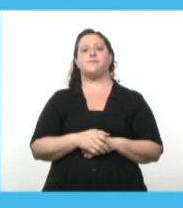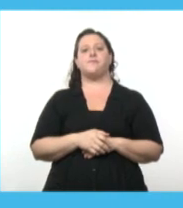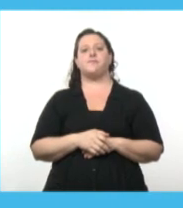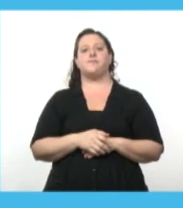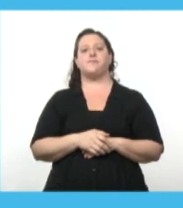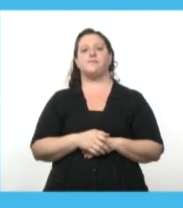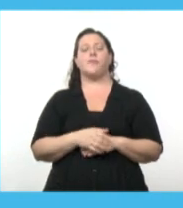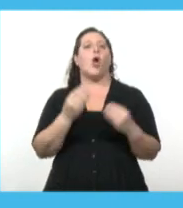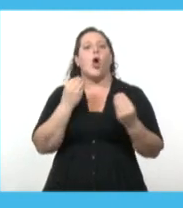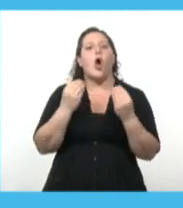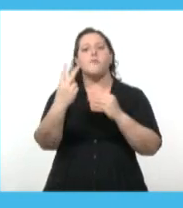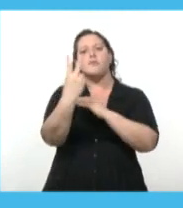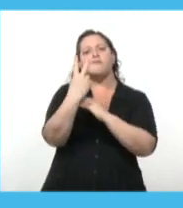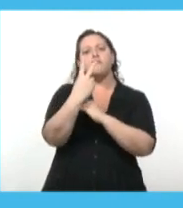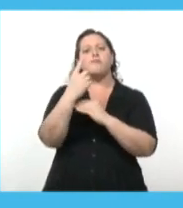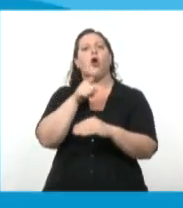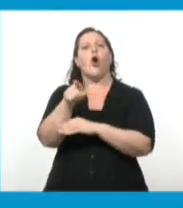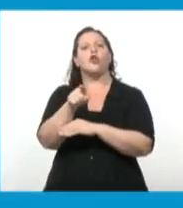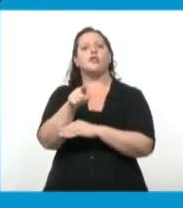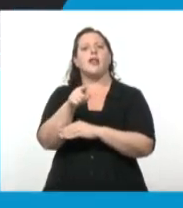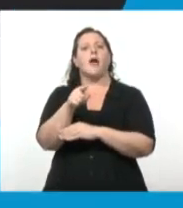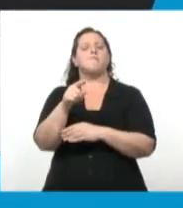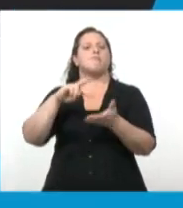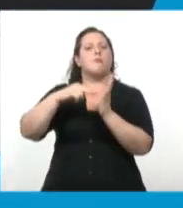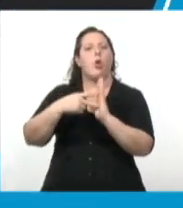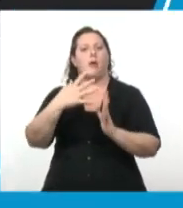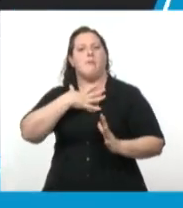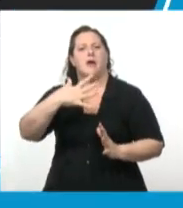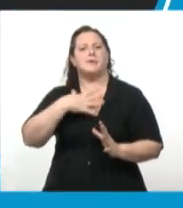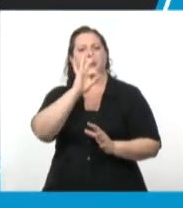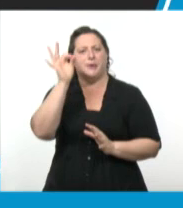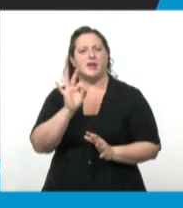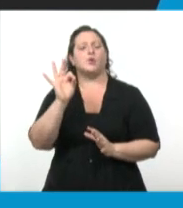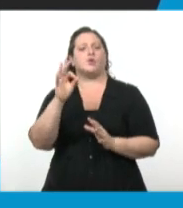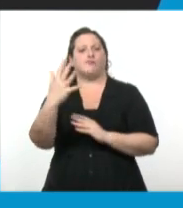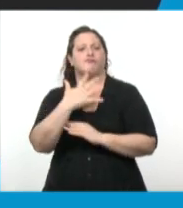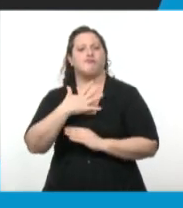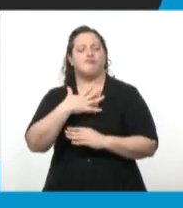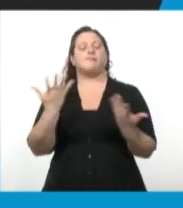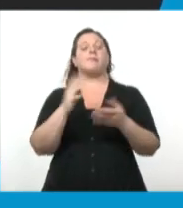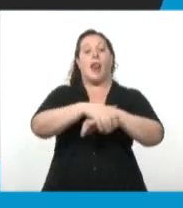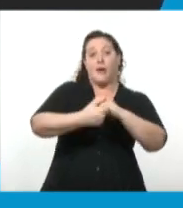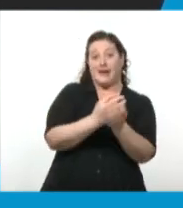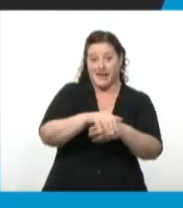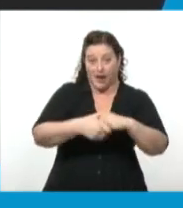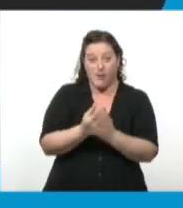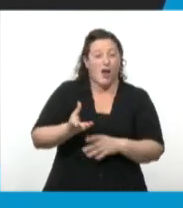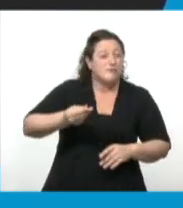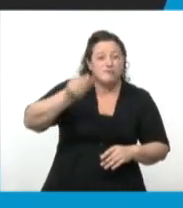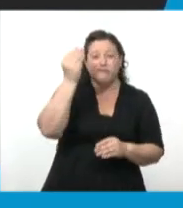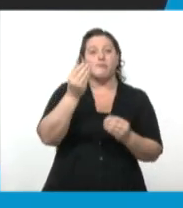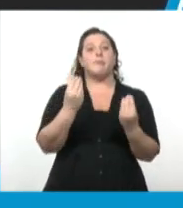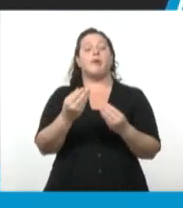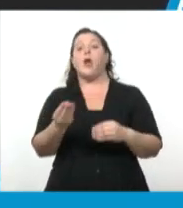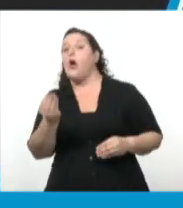incluyendo el coronavirus? Lavarse las manos frecuentemente, sobre todo antes de ingerir alimentos y bebidas